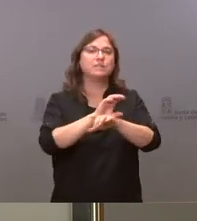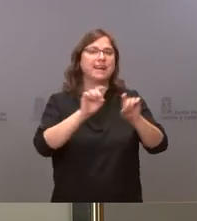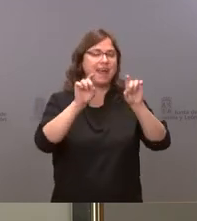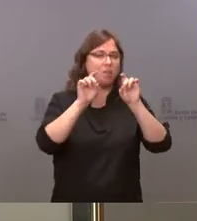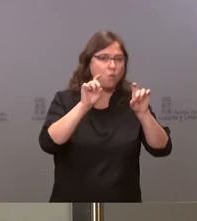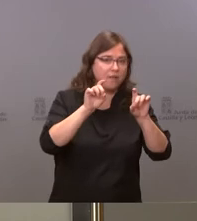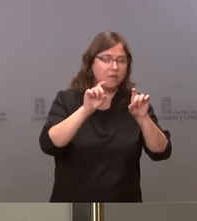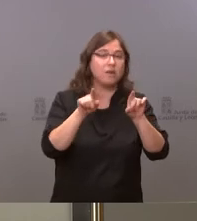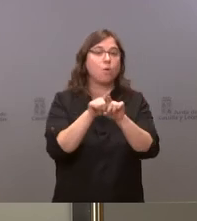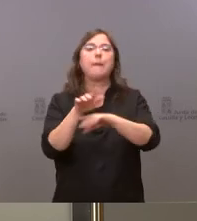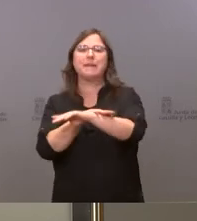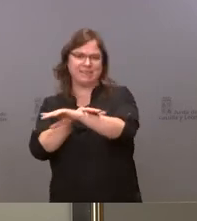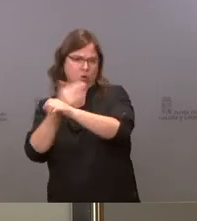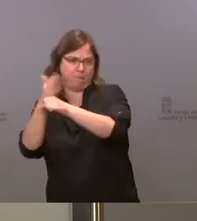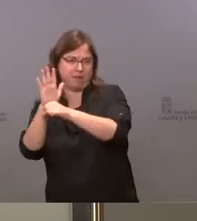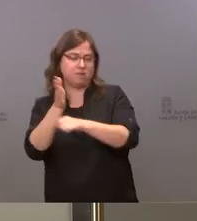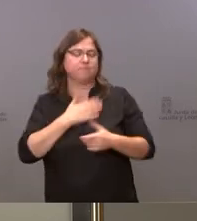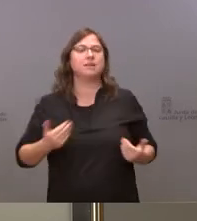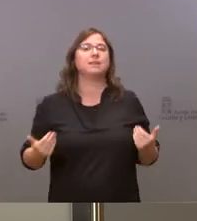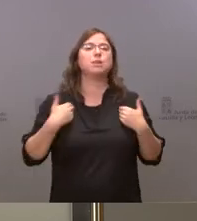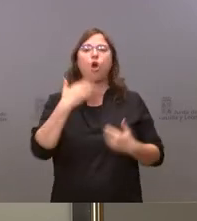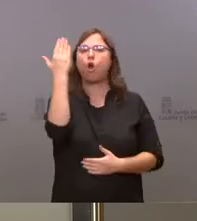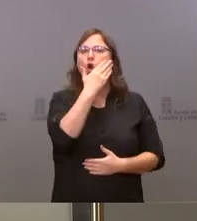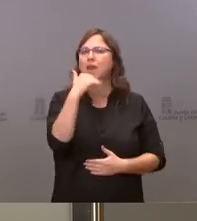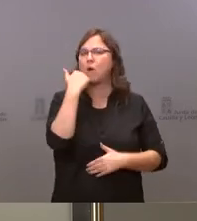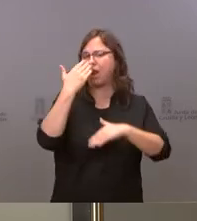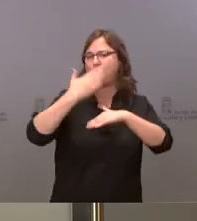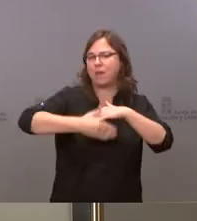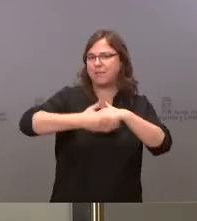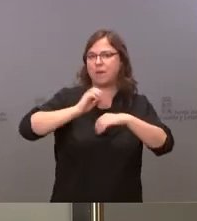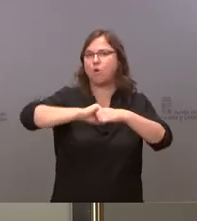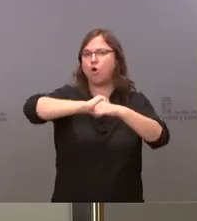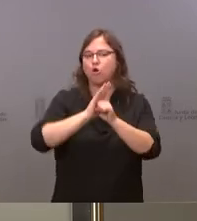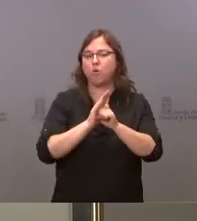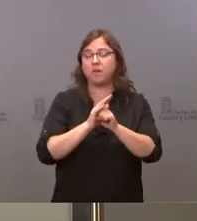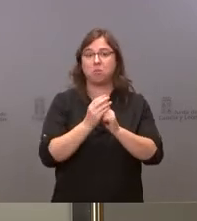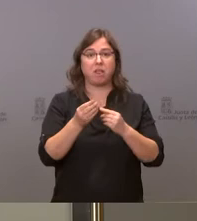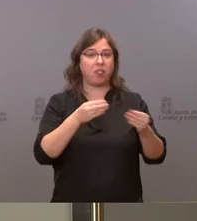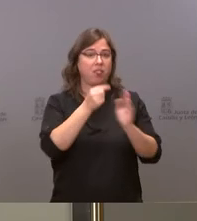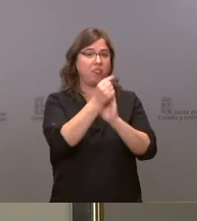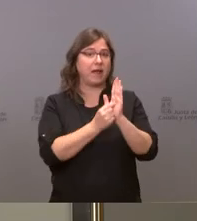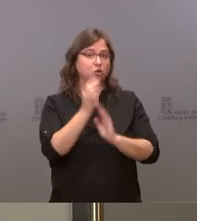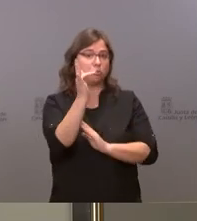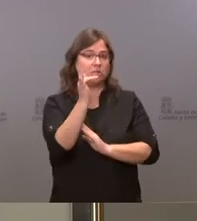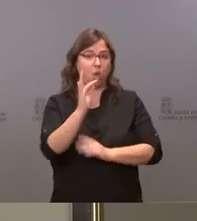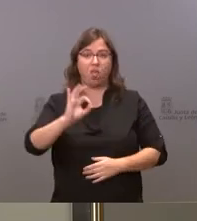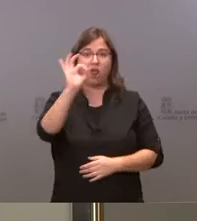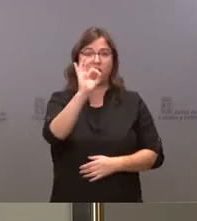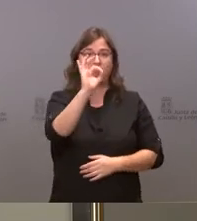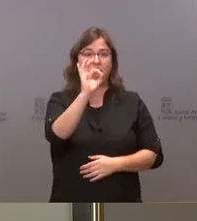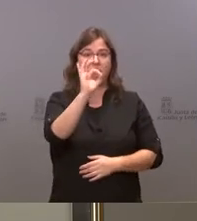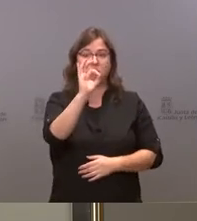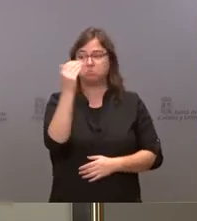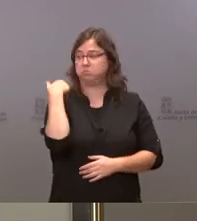autonómico no del ministerio en los colegios a corto plazo dado estos buenos datos esa incidencia cero a